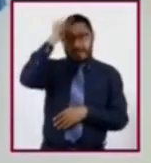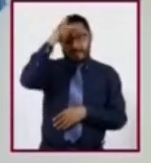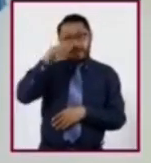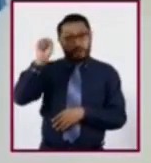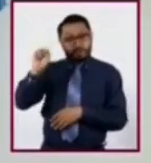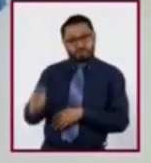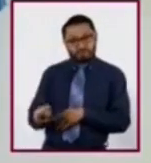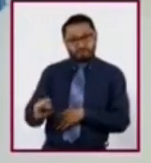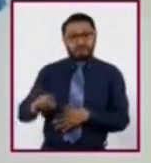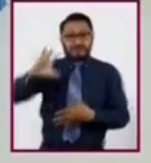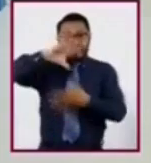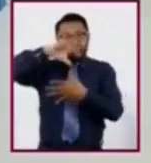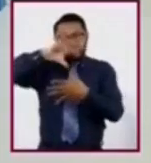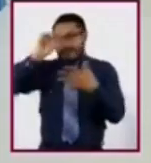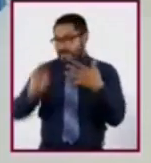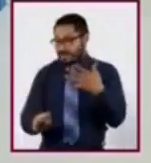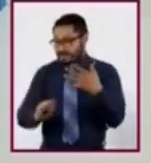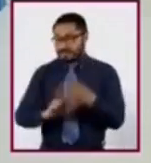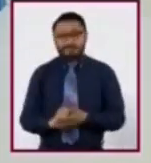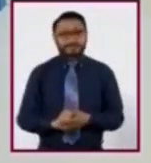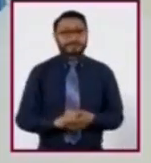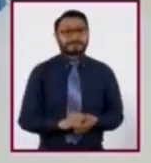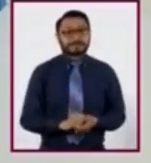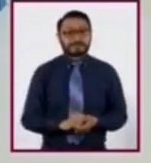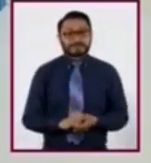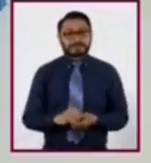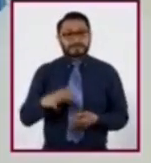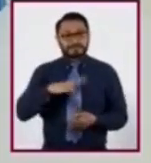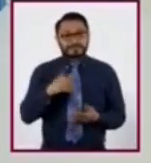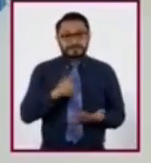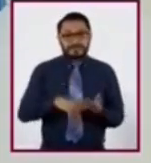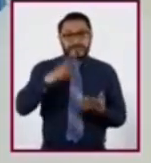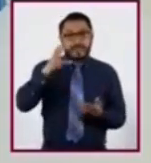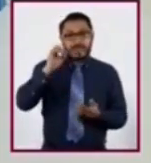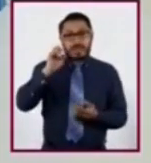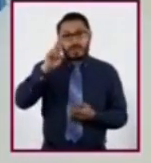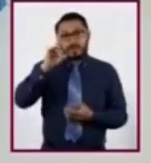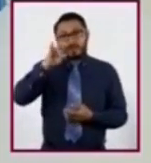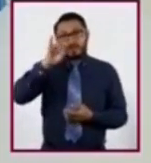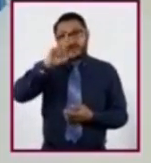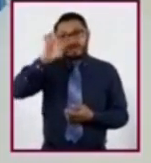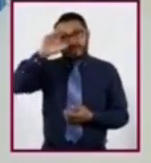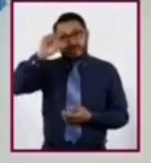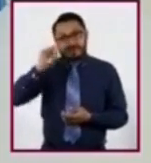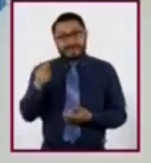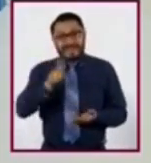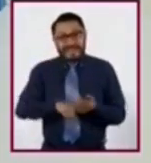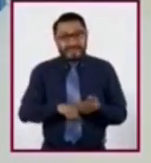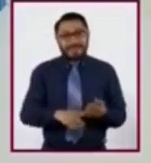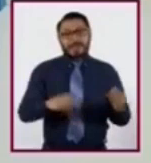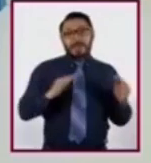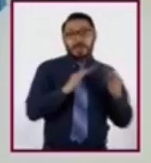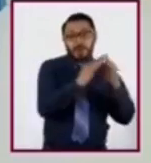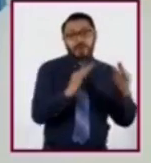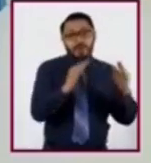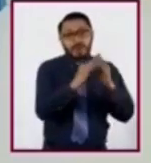sur del continente americano. En las cordilleras encontramos entre dos montañas llanuras menores, a las